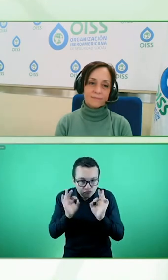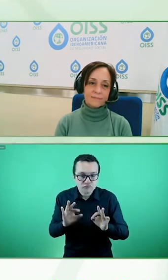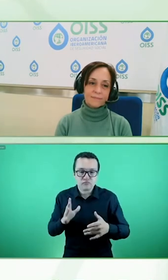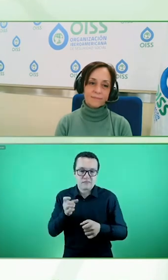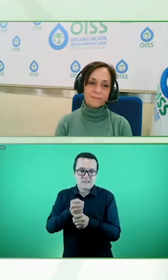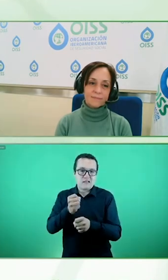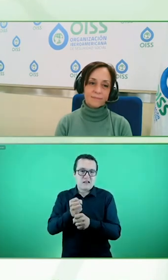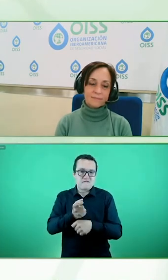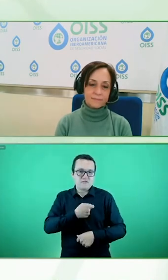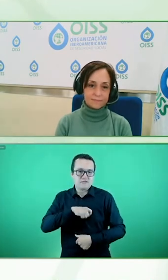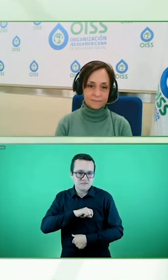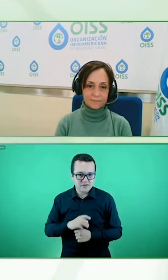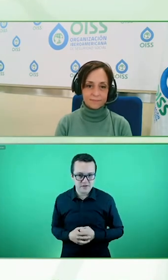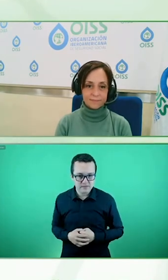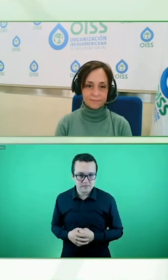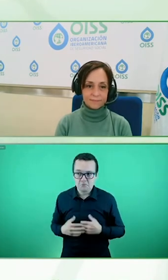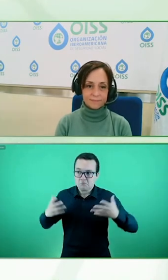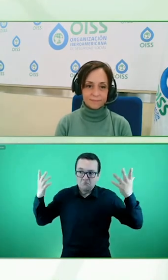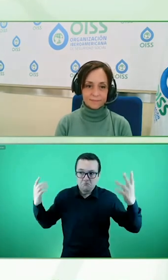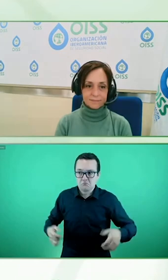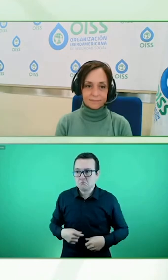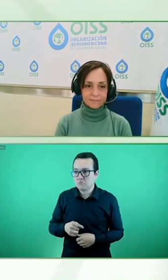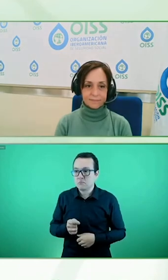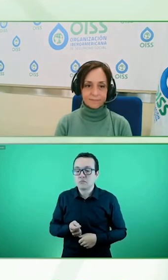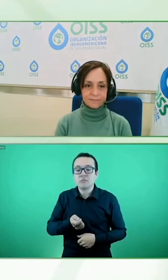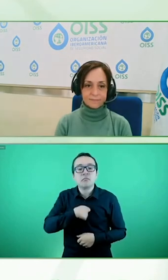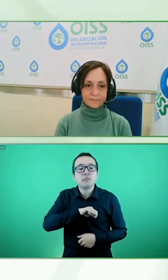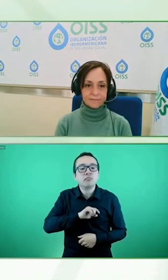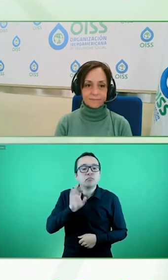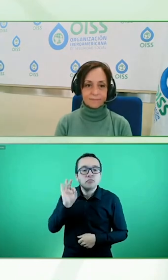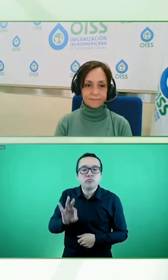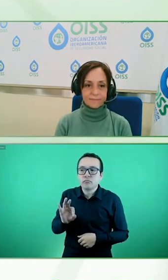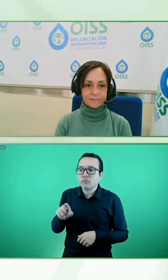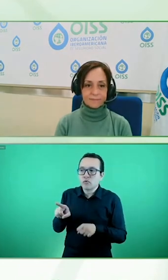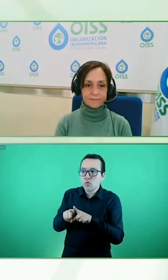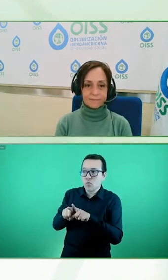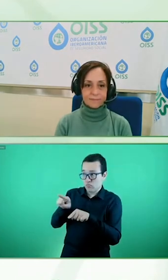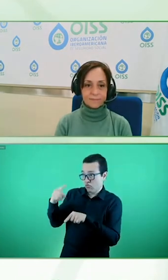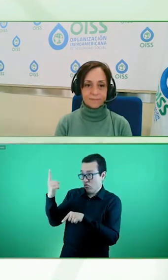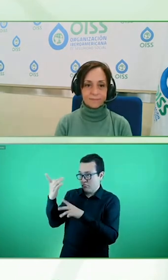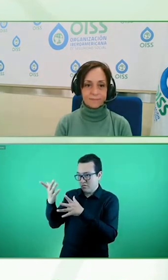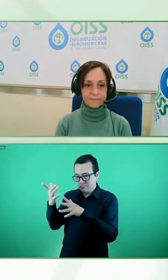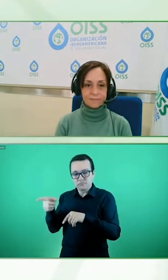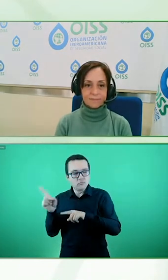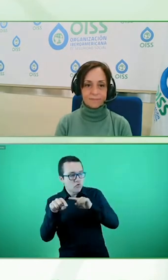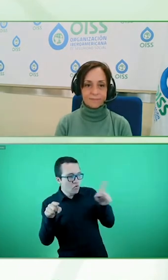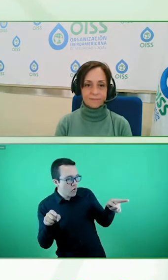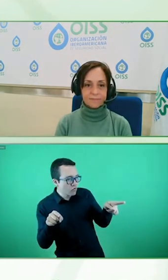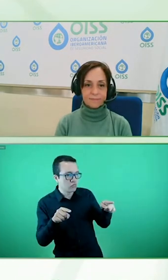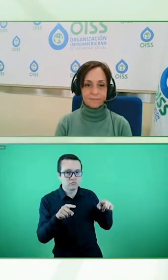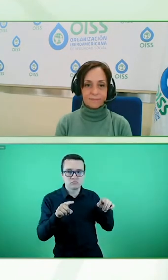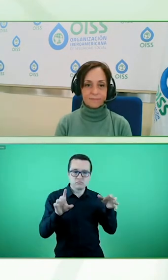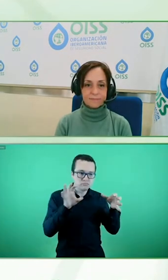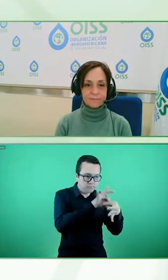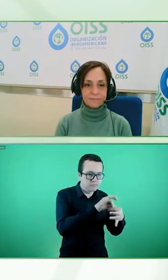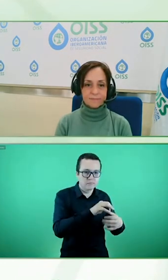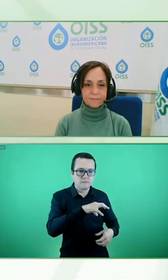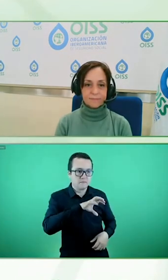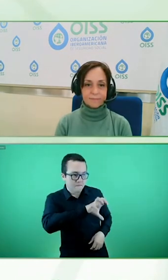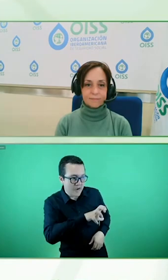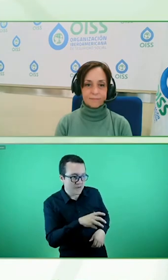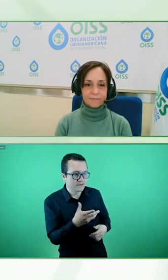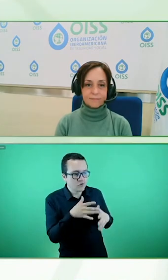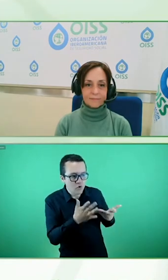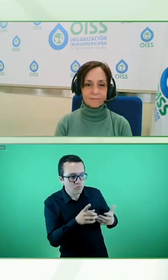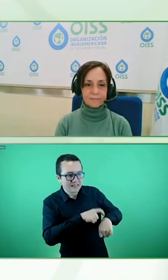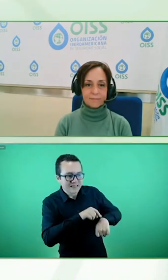trabajamos con compañías con las que estar solo en un país concreto por supuesto las empresas y en eso estoy totalmente de acuerdo con lo que decía Gabriel tienen también sus tiempos hay veces que